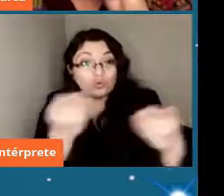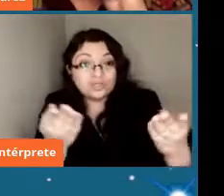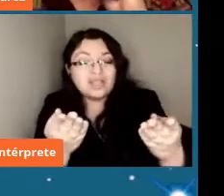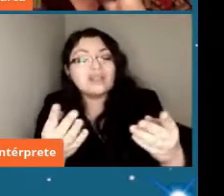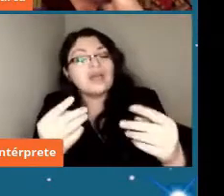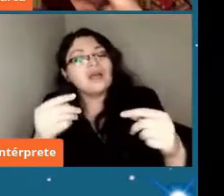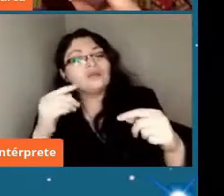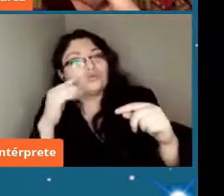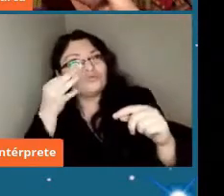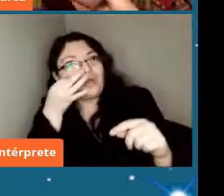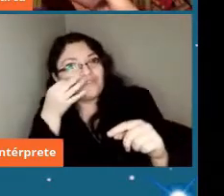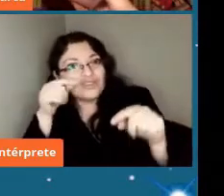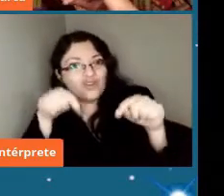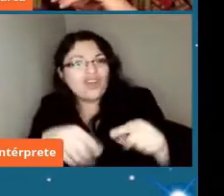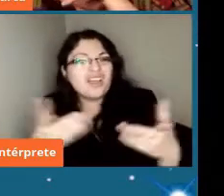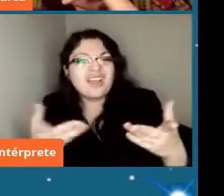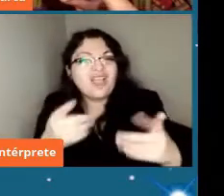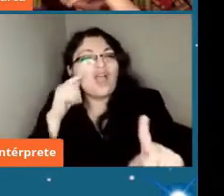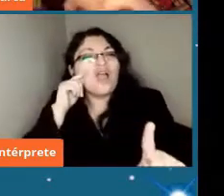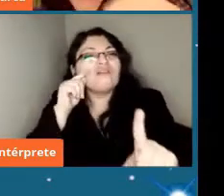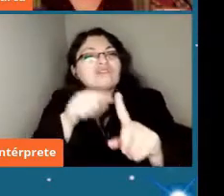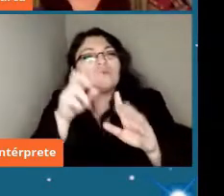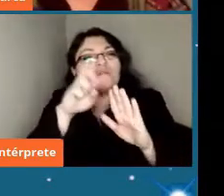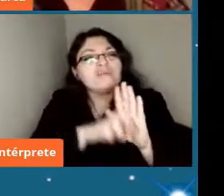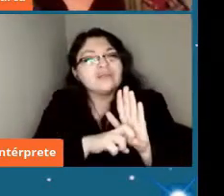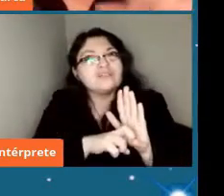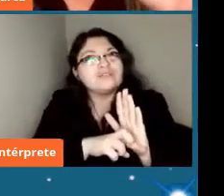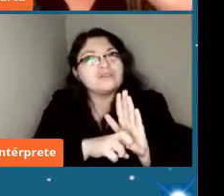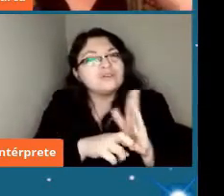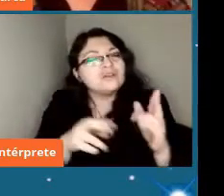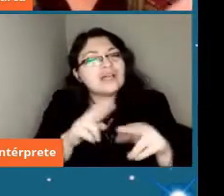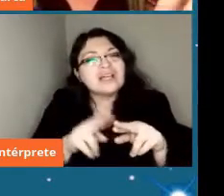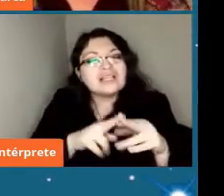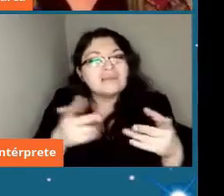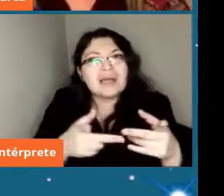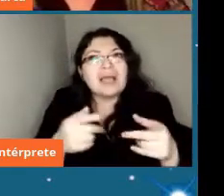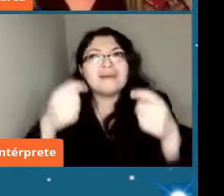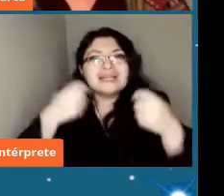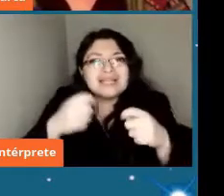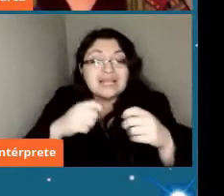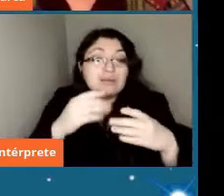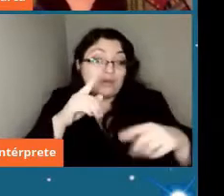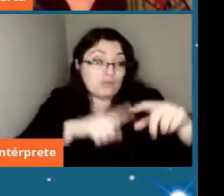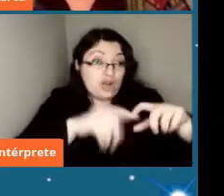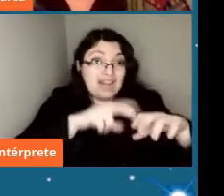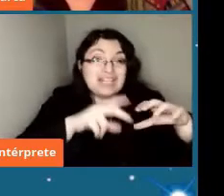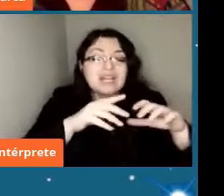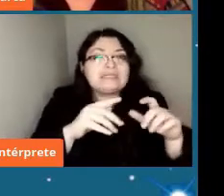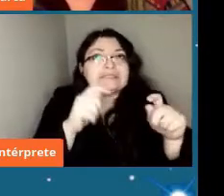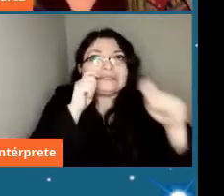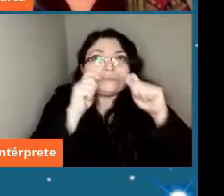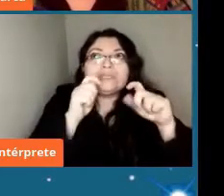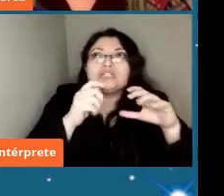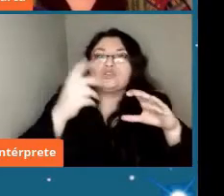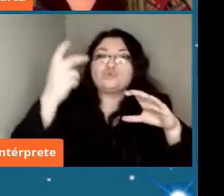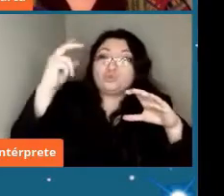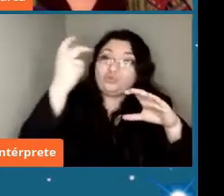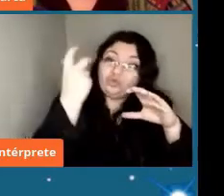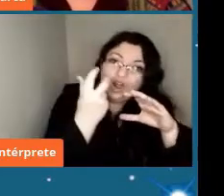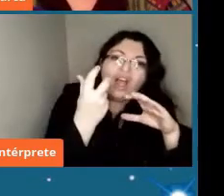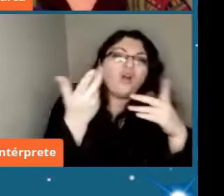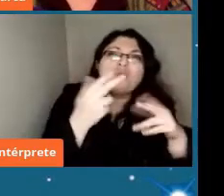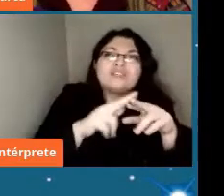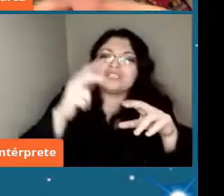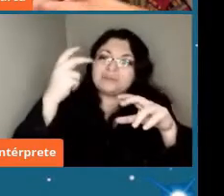fueron misiones que se preparan para poder modificar la órbita de asteroides que amenazan la Tierra futuro y ahí hablaron